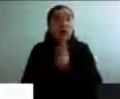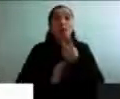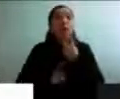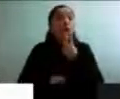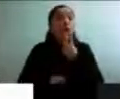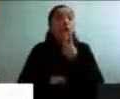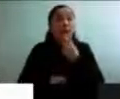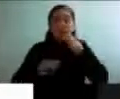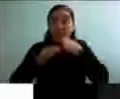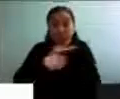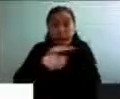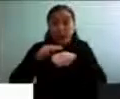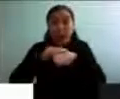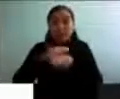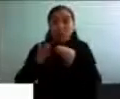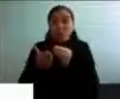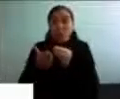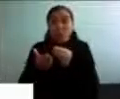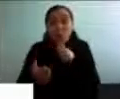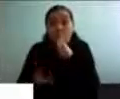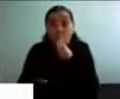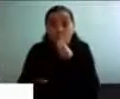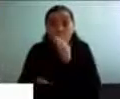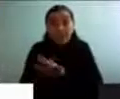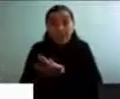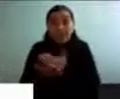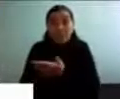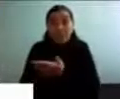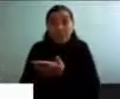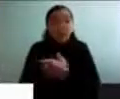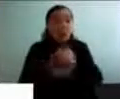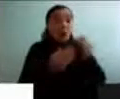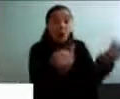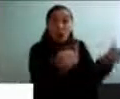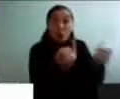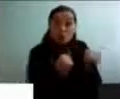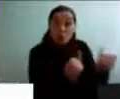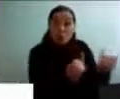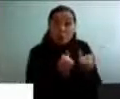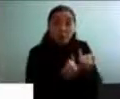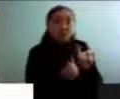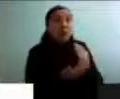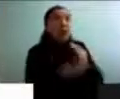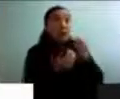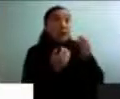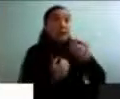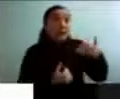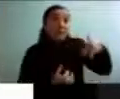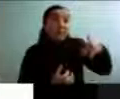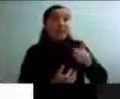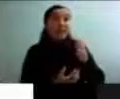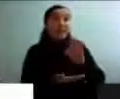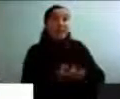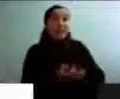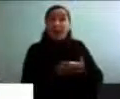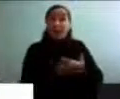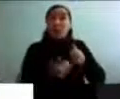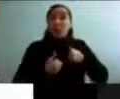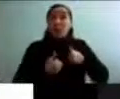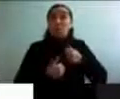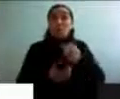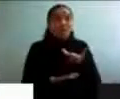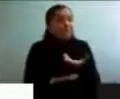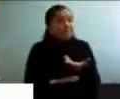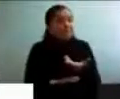limitado a una alimentación saludable o a información importante para tomar decisiones en salud. Lo que puede producir